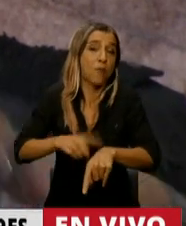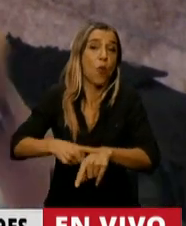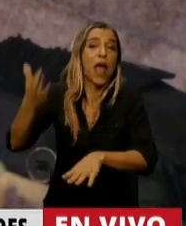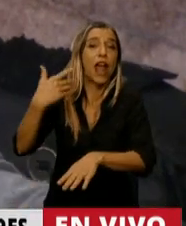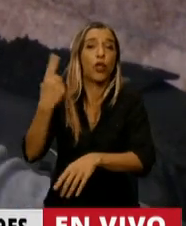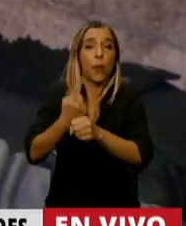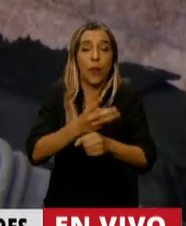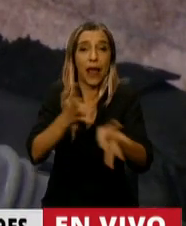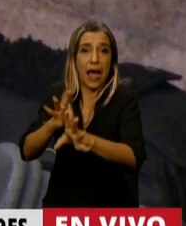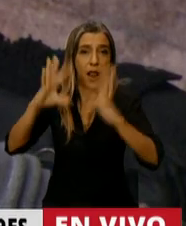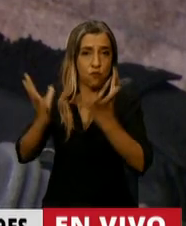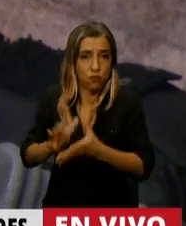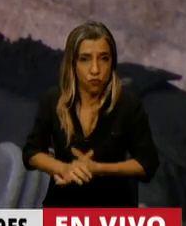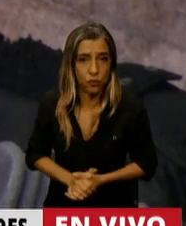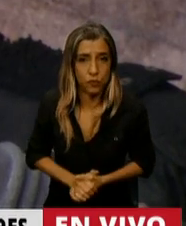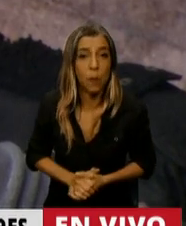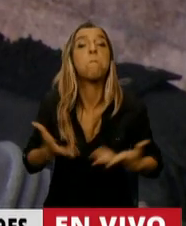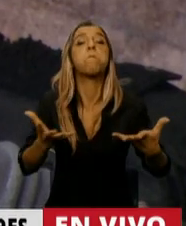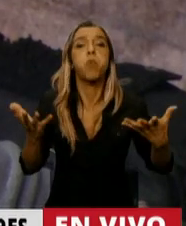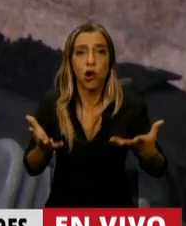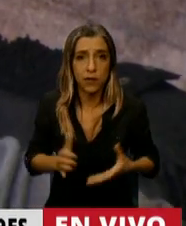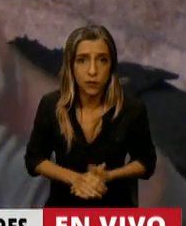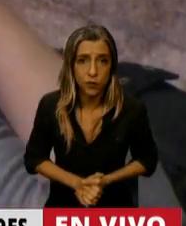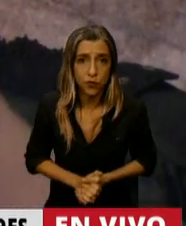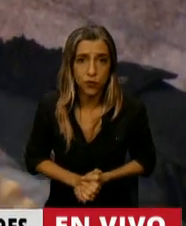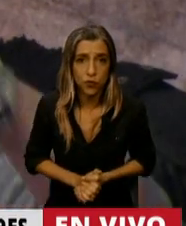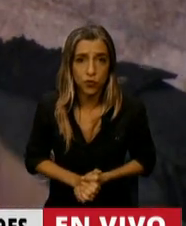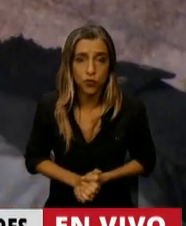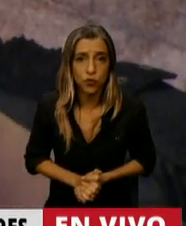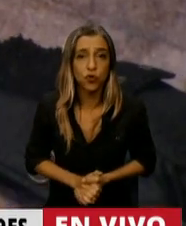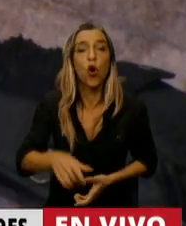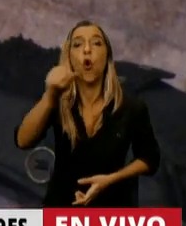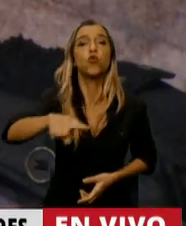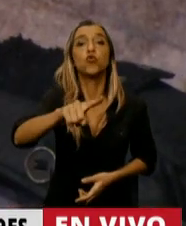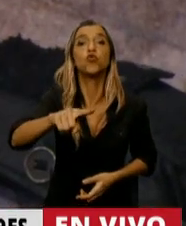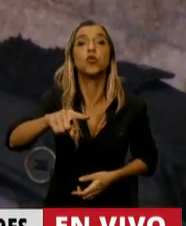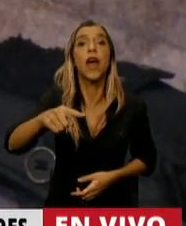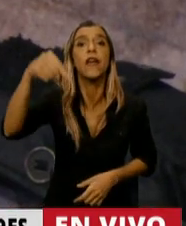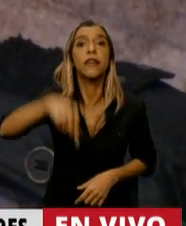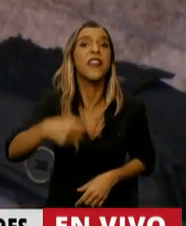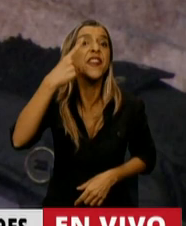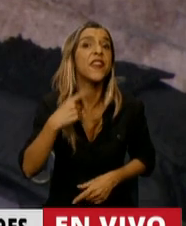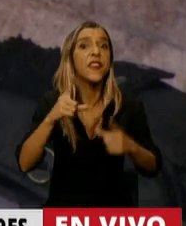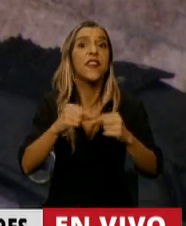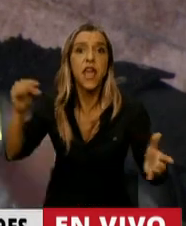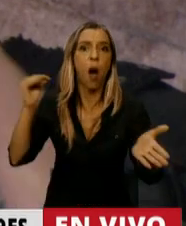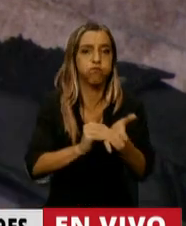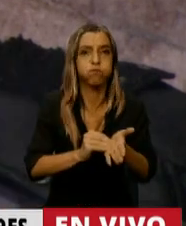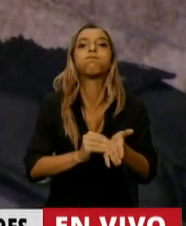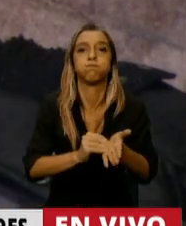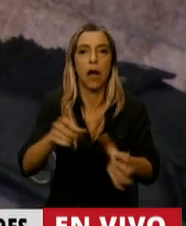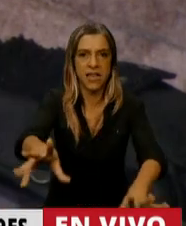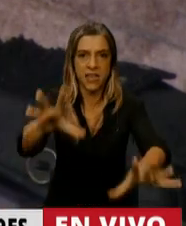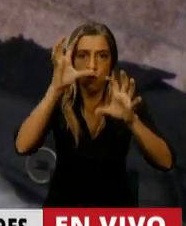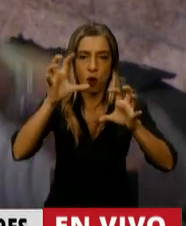Por eso, marquen este día como